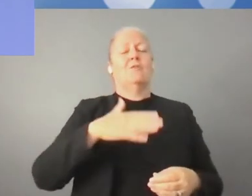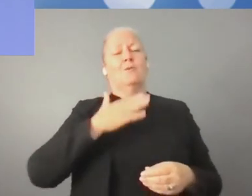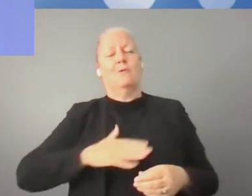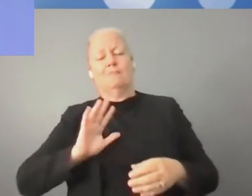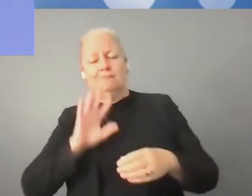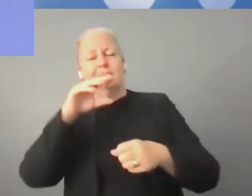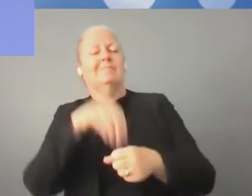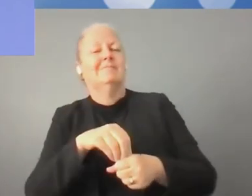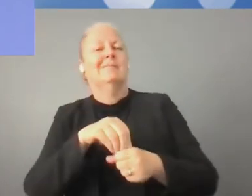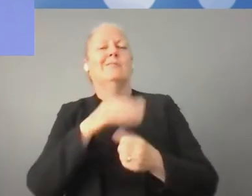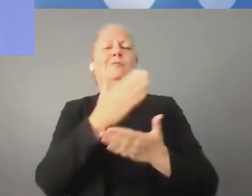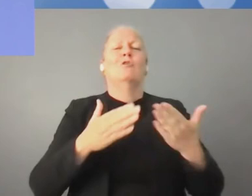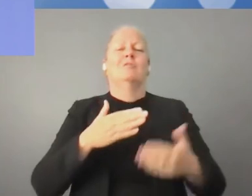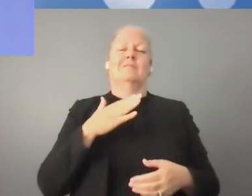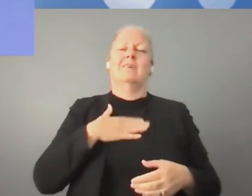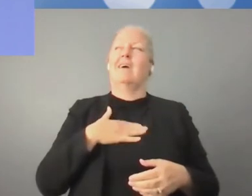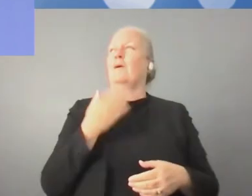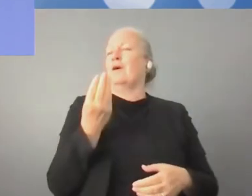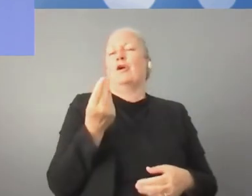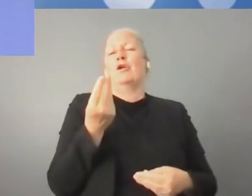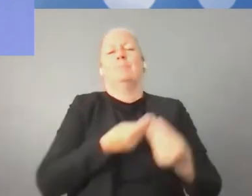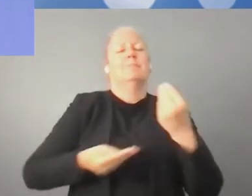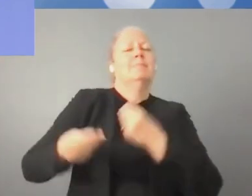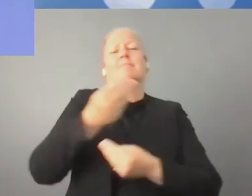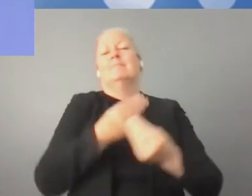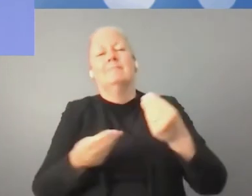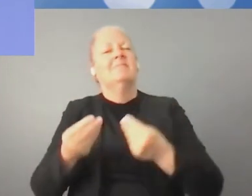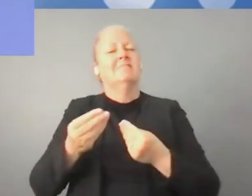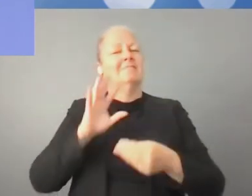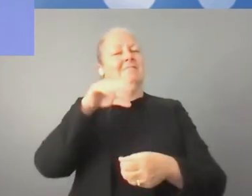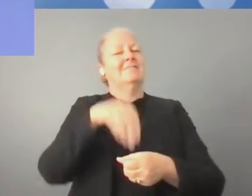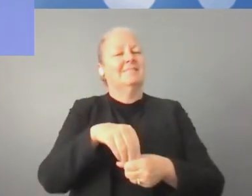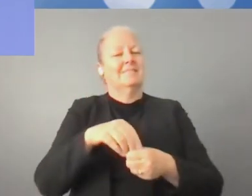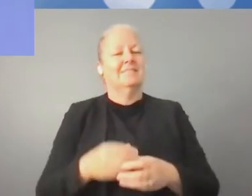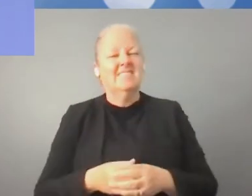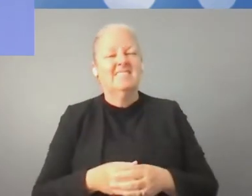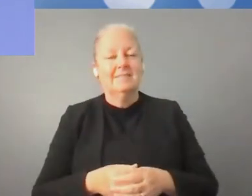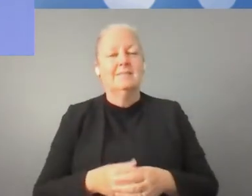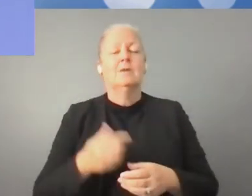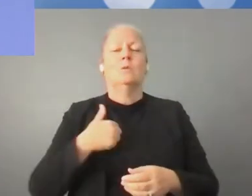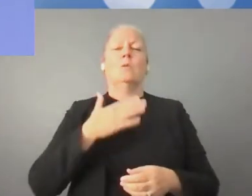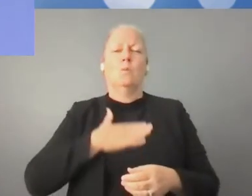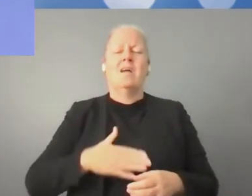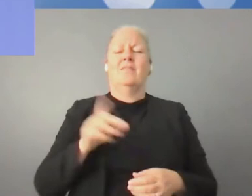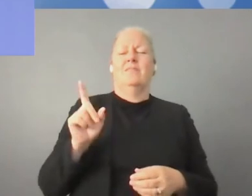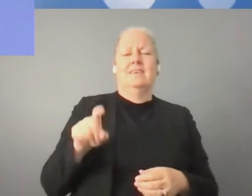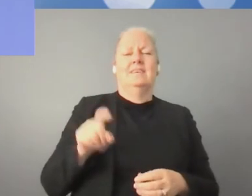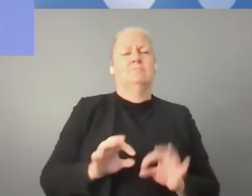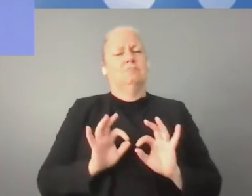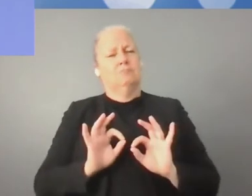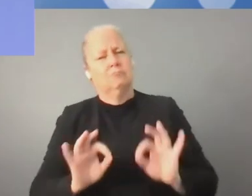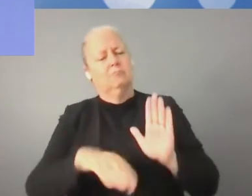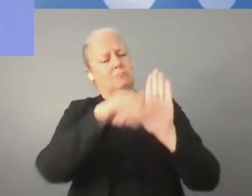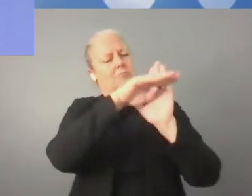decir con placer que en mi país. Sí, en mi país, las empresas, los empresarios quieren formar parte de la transformación